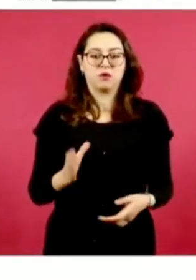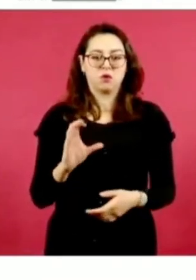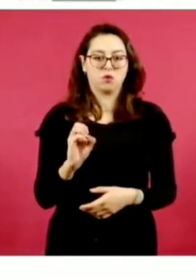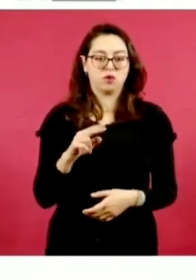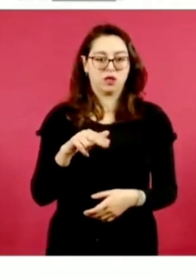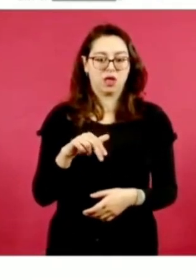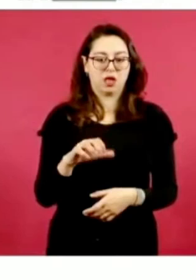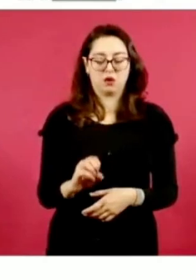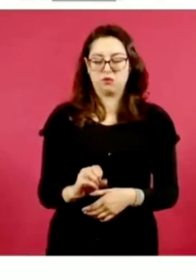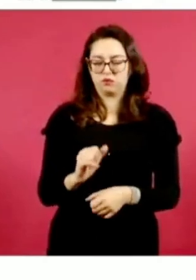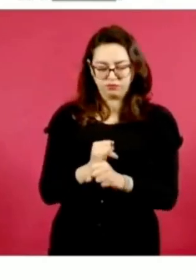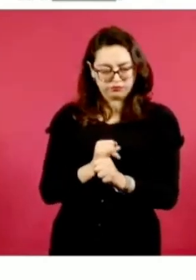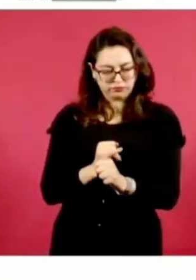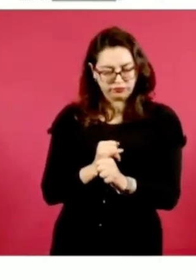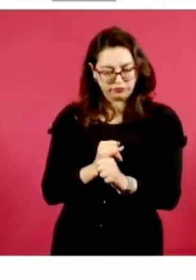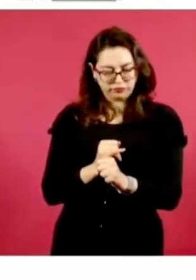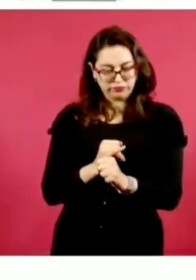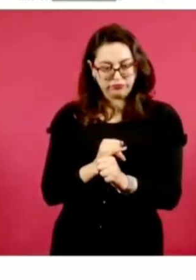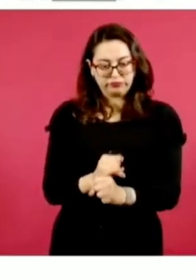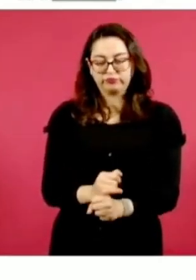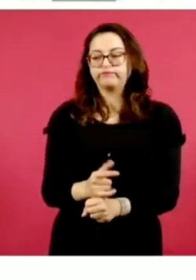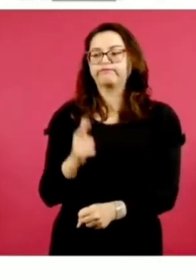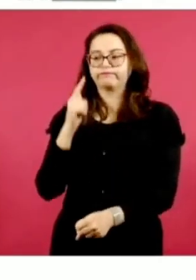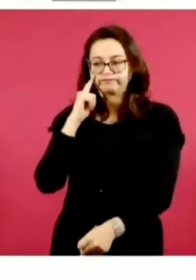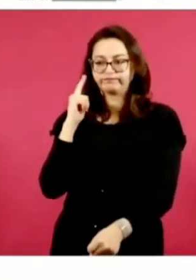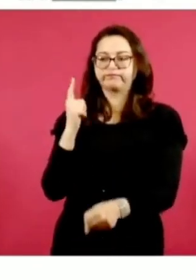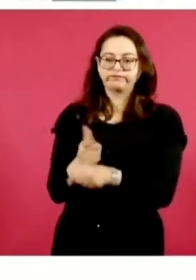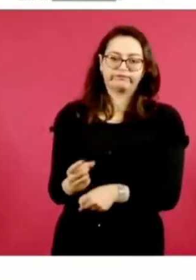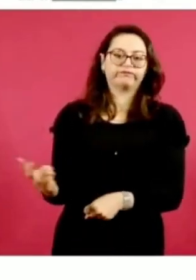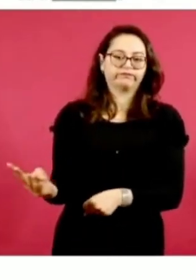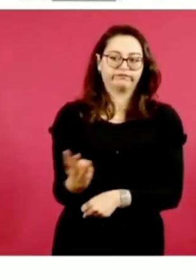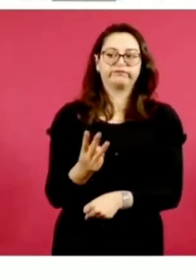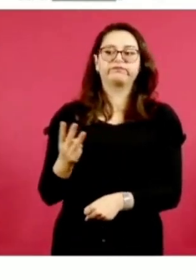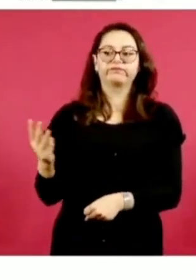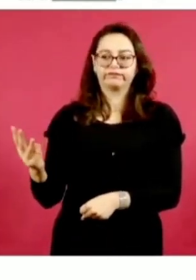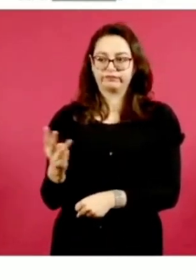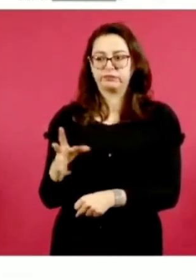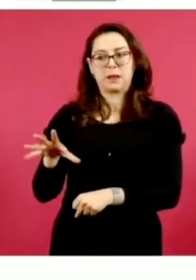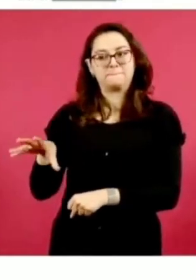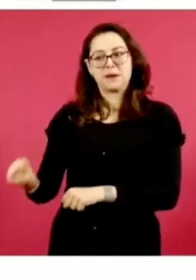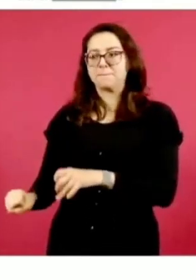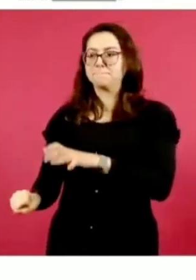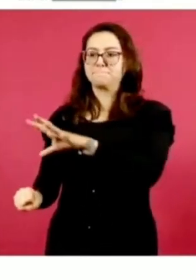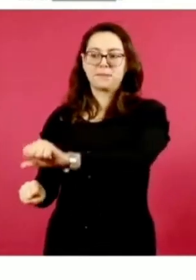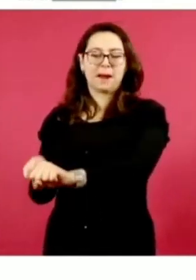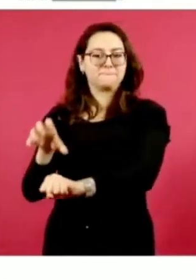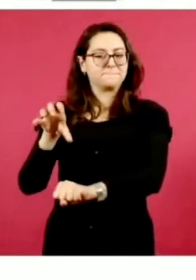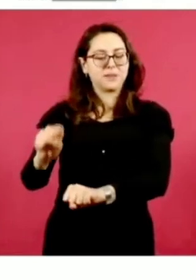obtener información de relevancia para establecer la zona de movilidad de los tres detenidos.